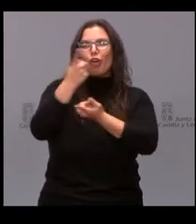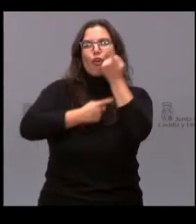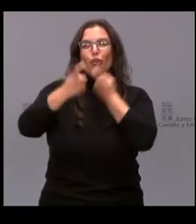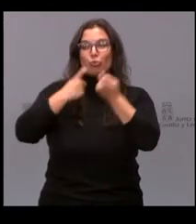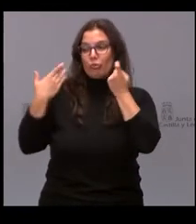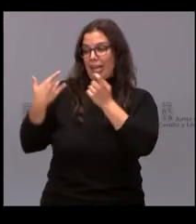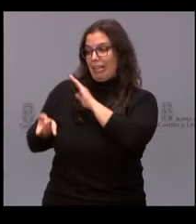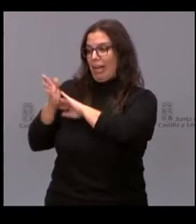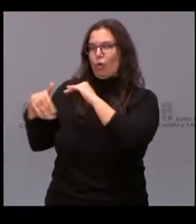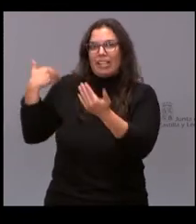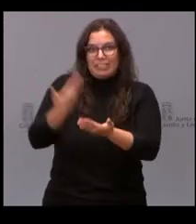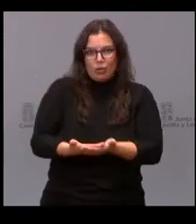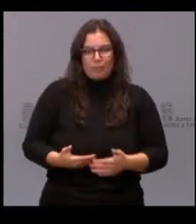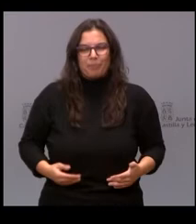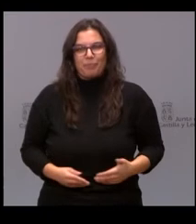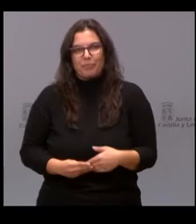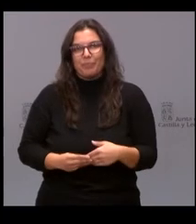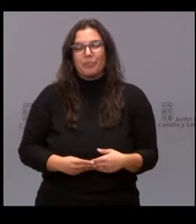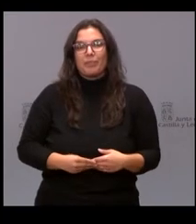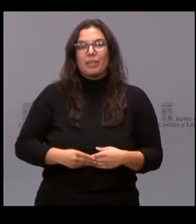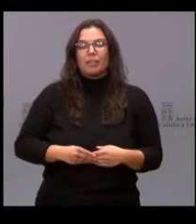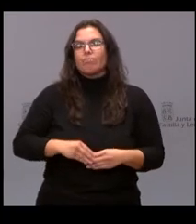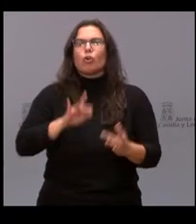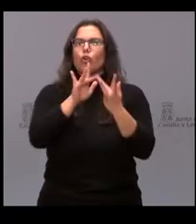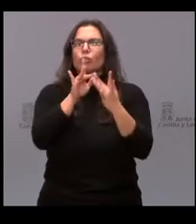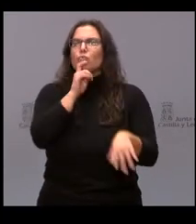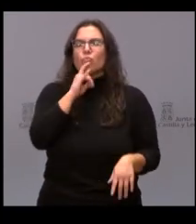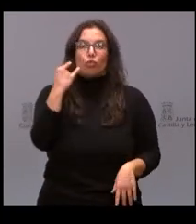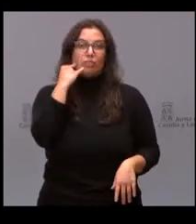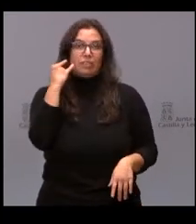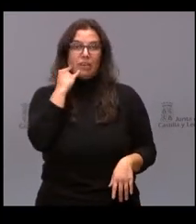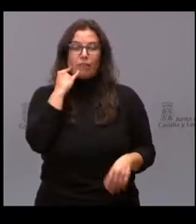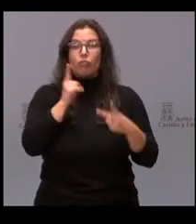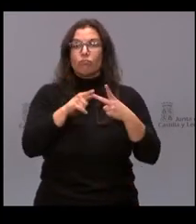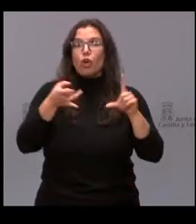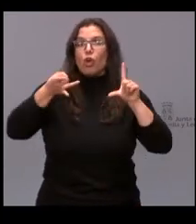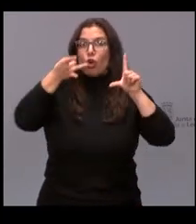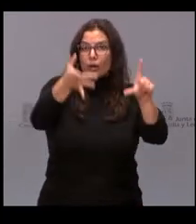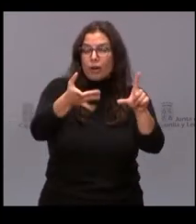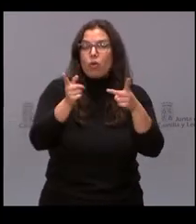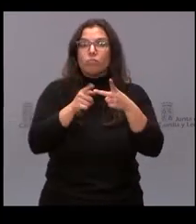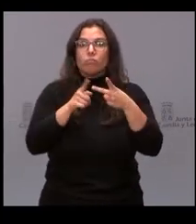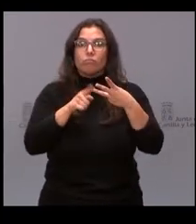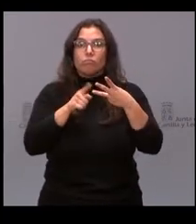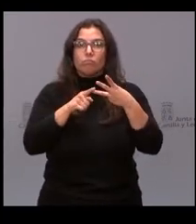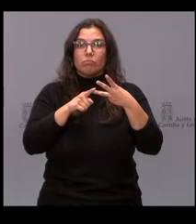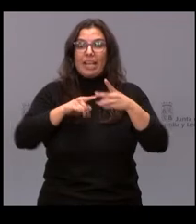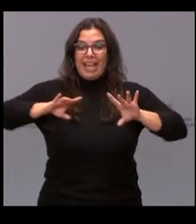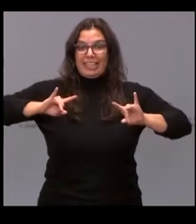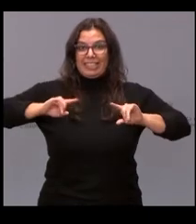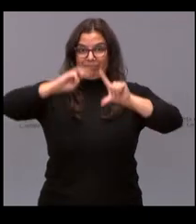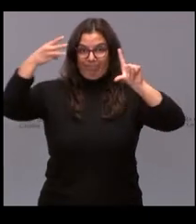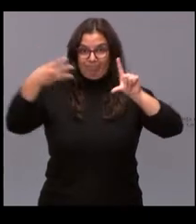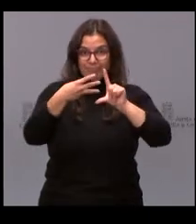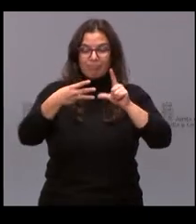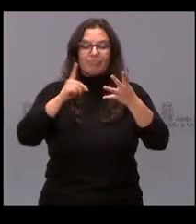sus orígenes. La comunicación es por teléfono, correo electrónico, la sede electrónica